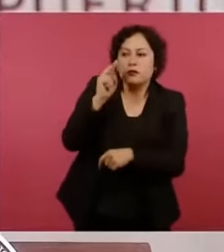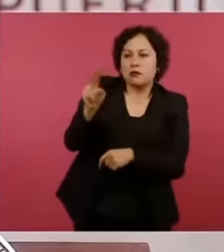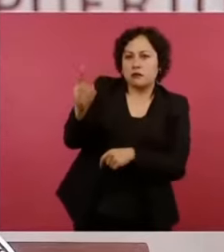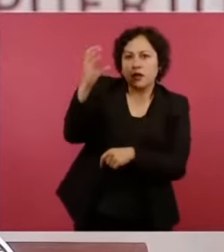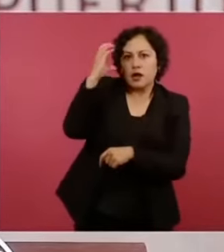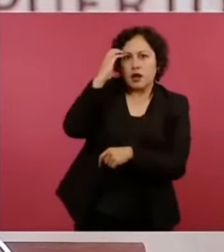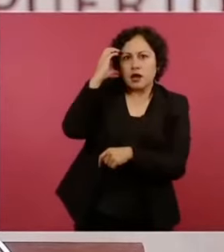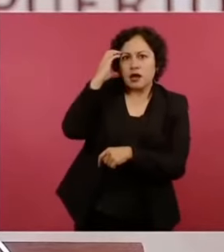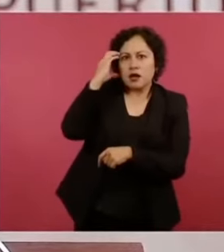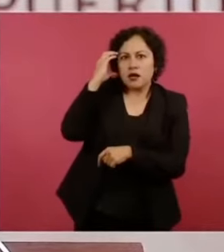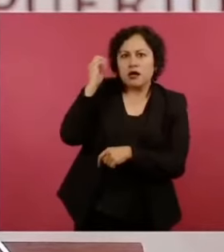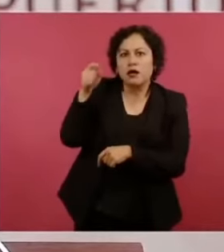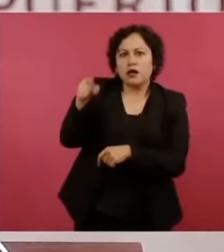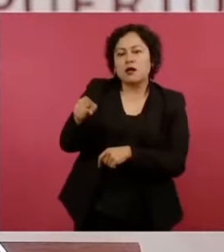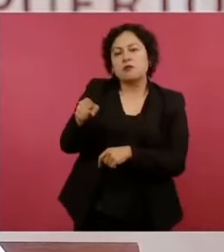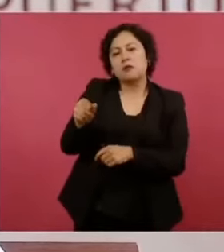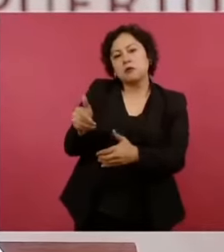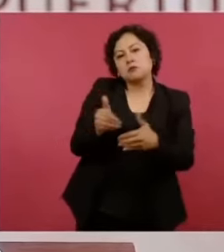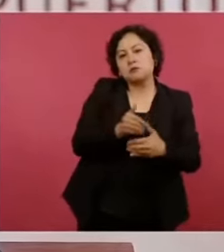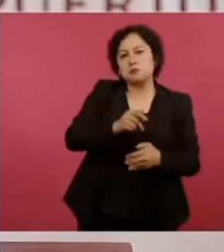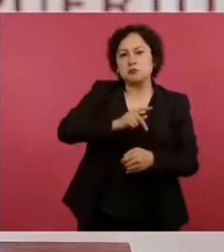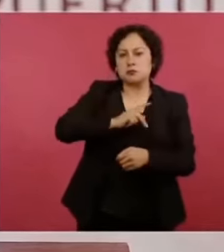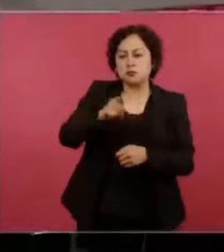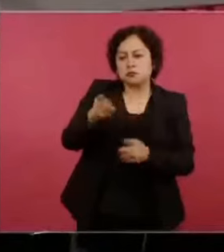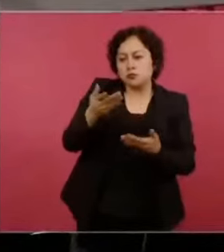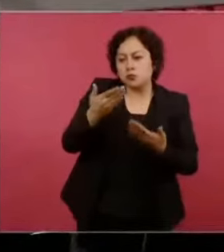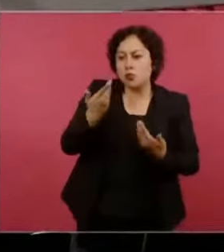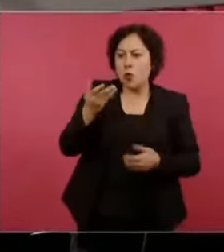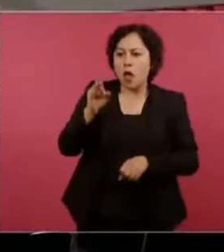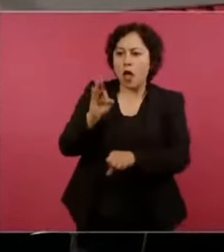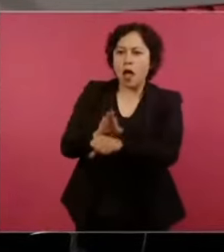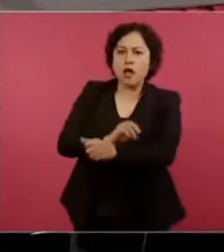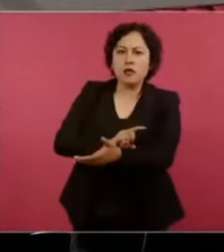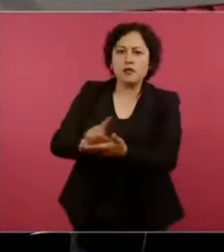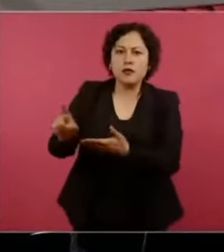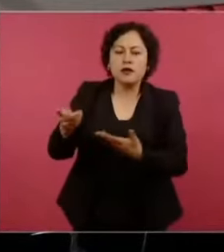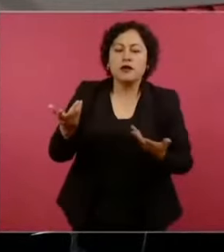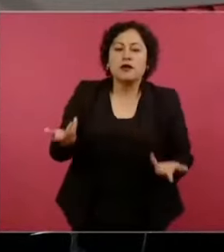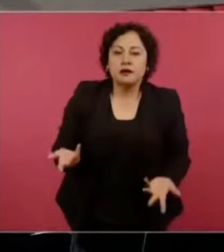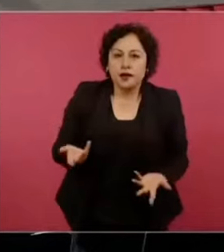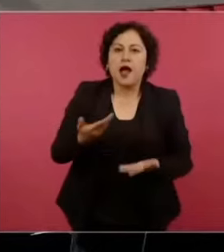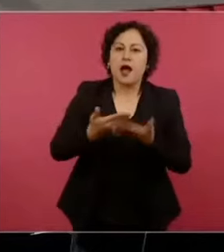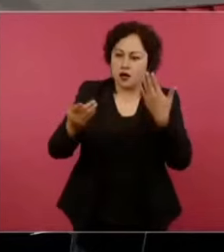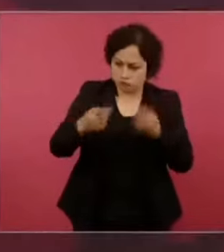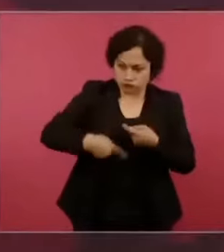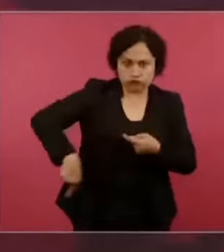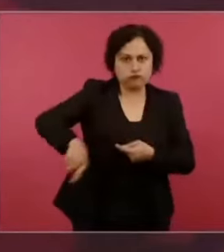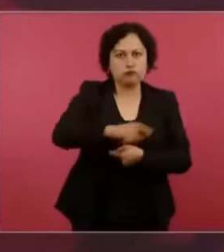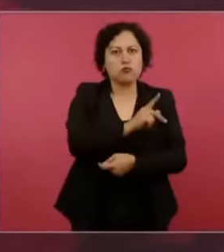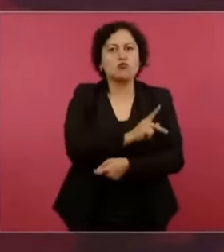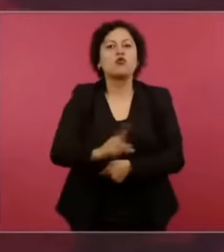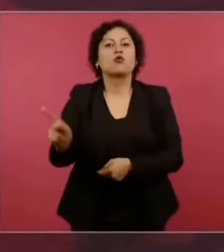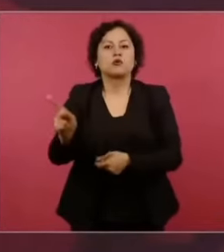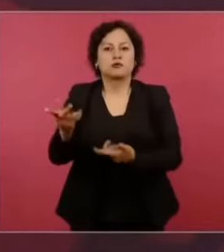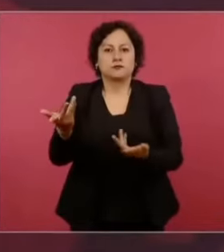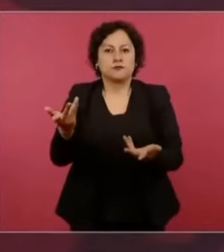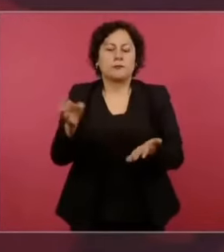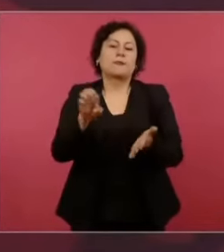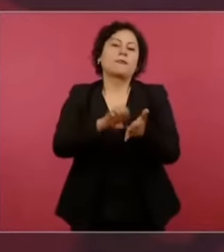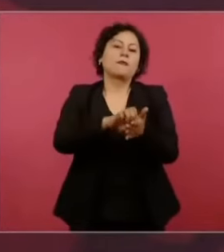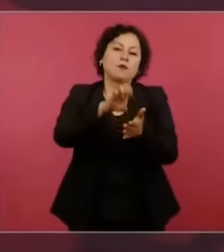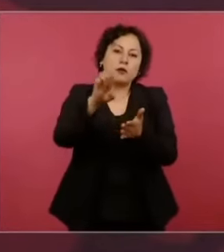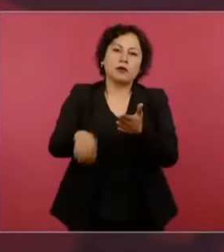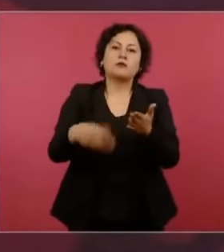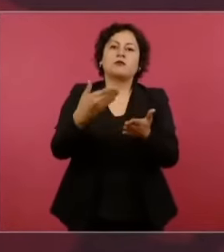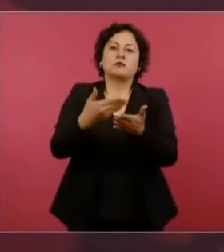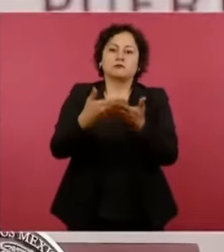y sin necesidades de salud, sin encontrar la atención. Donde va al sector privado y no le piden tarjeta